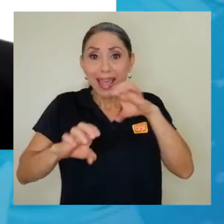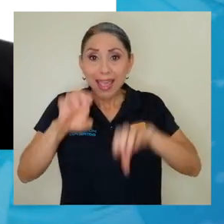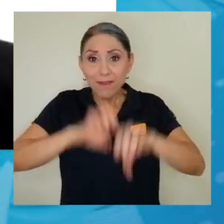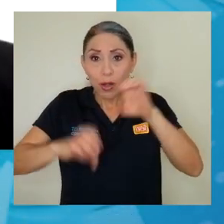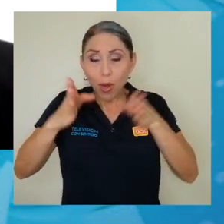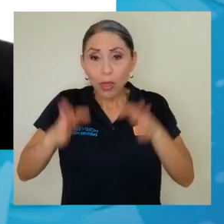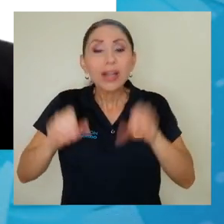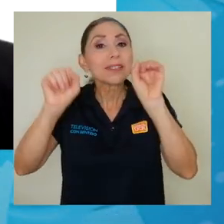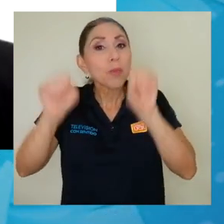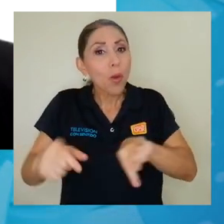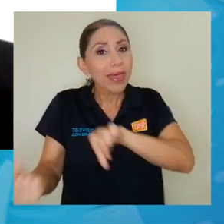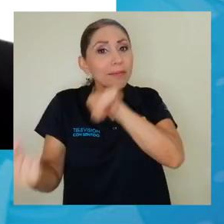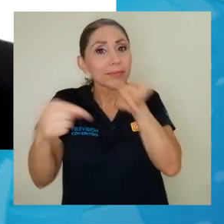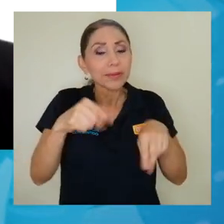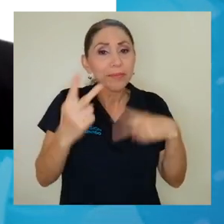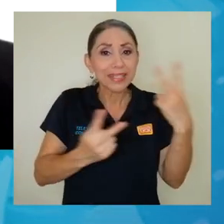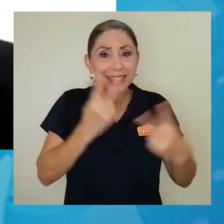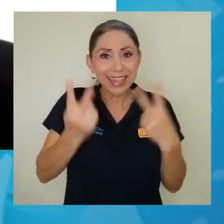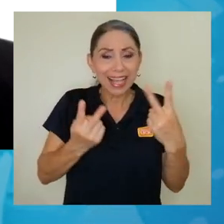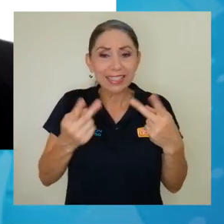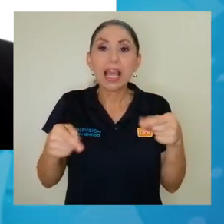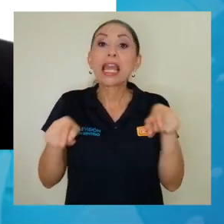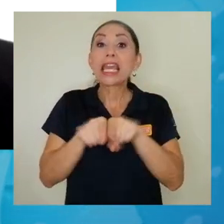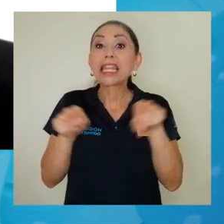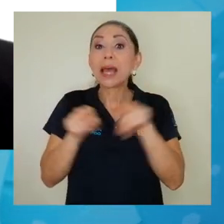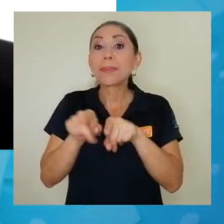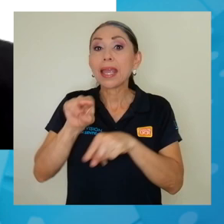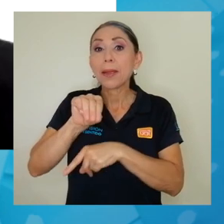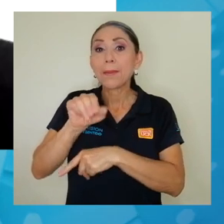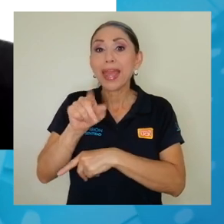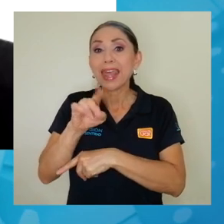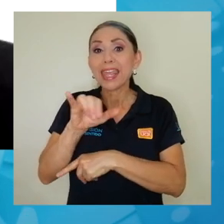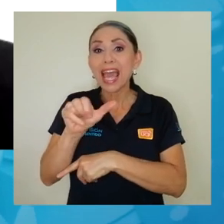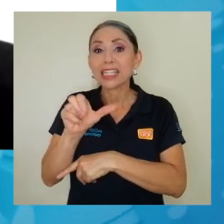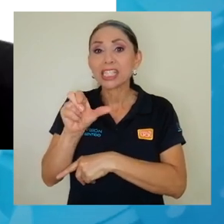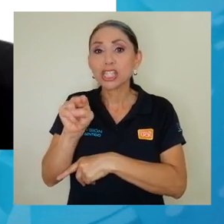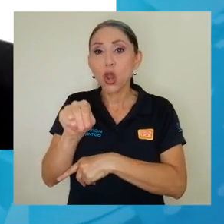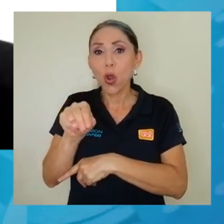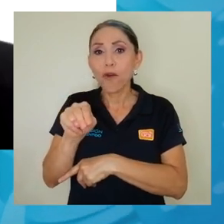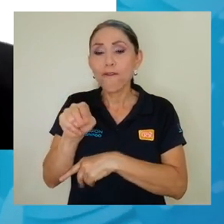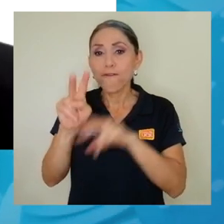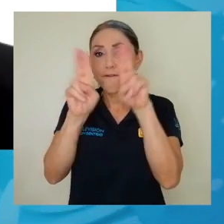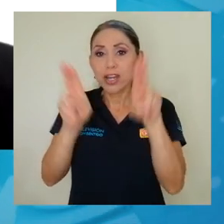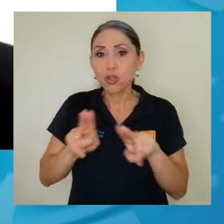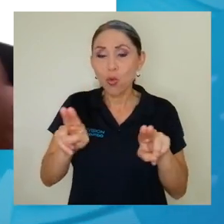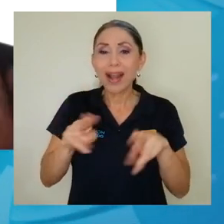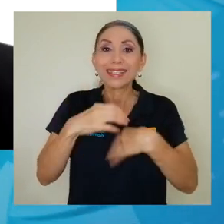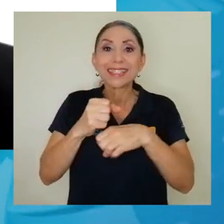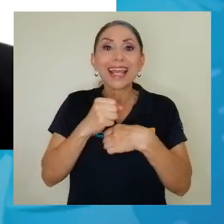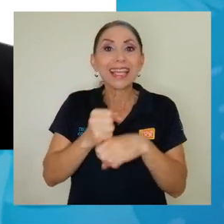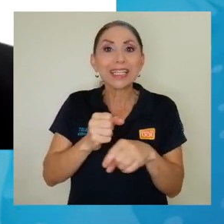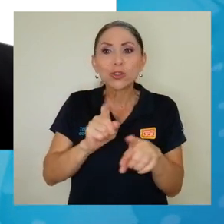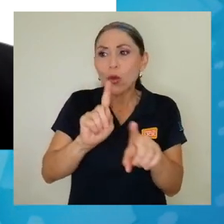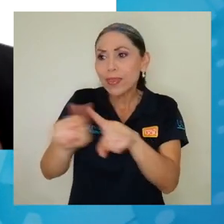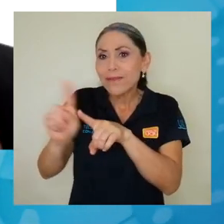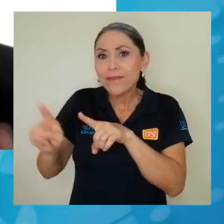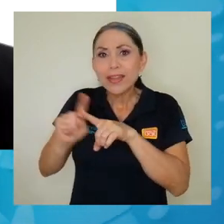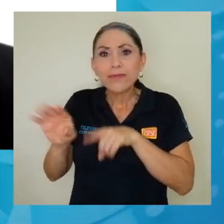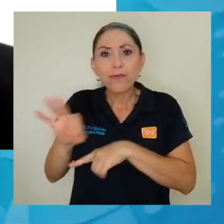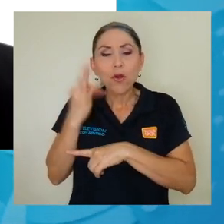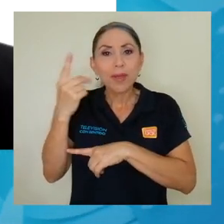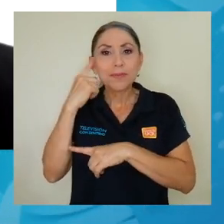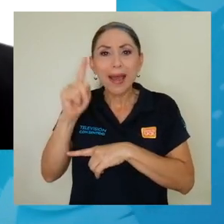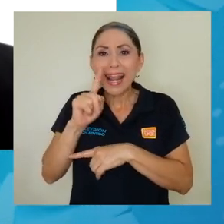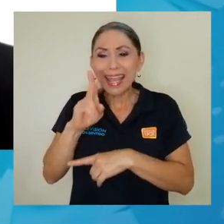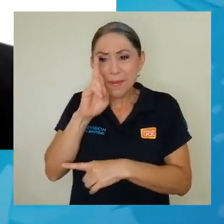interesantes es que se desarrollaron entornos virtuales, en mediación virtual, para poder tener en un solo espacio pues toda la